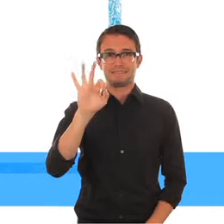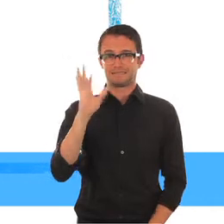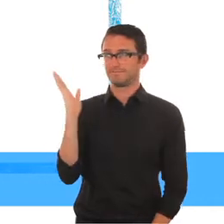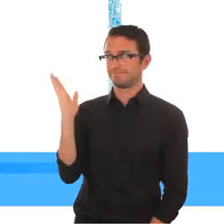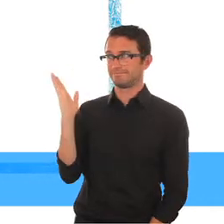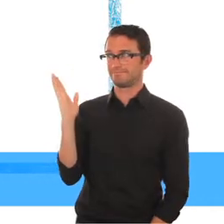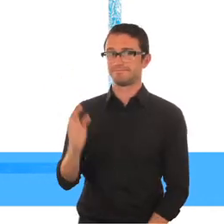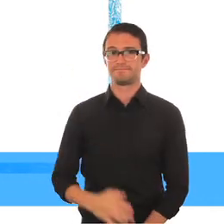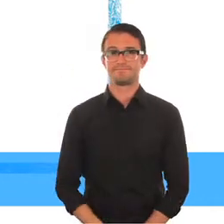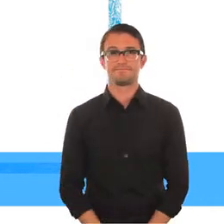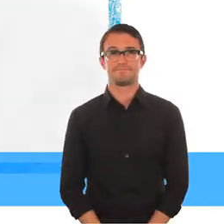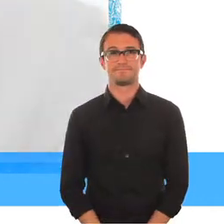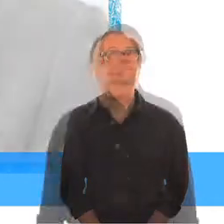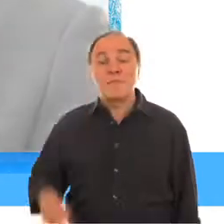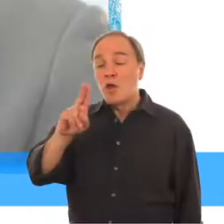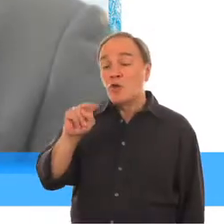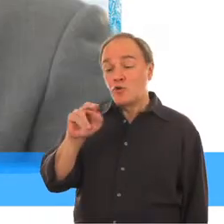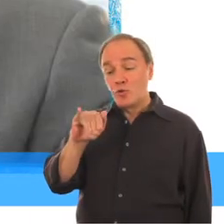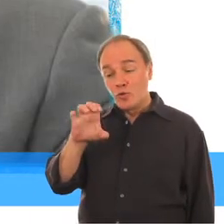Director, División de Programas UNICEF